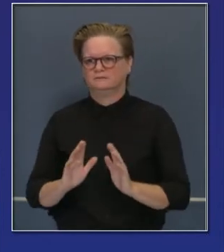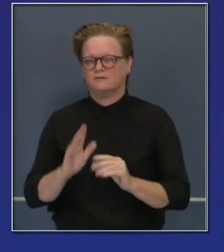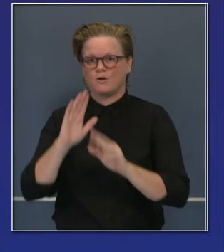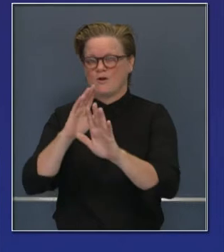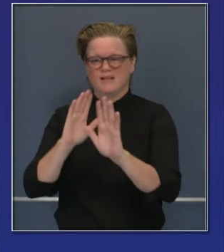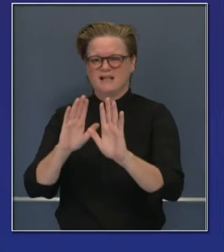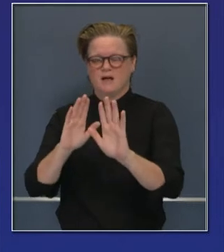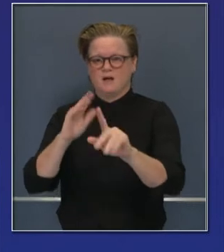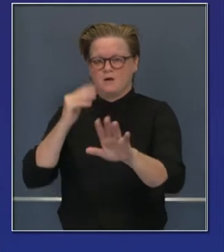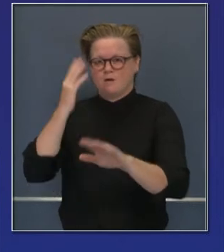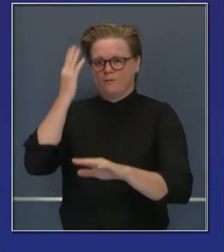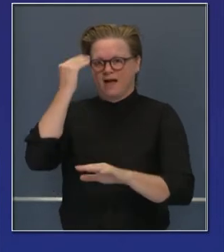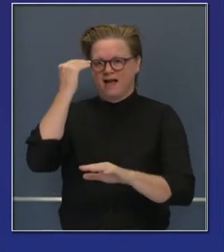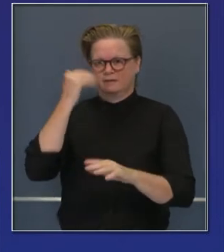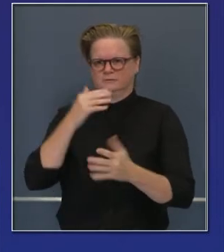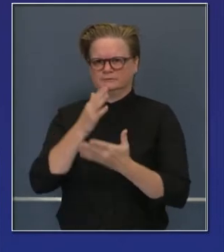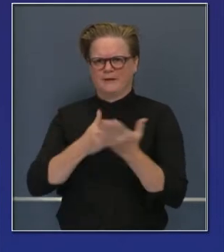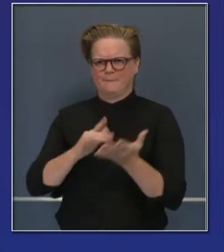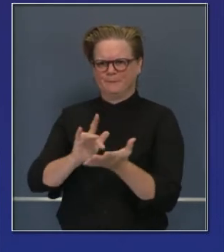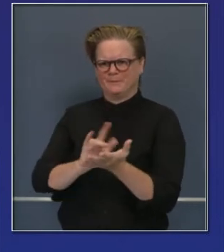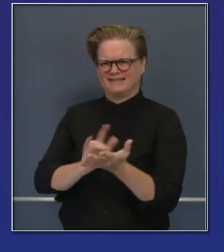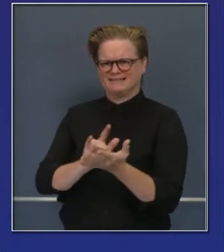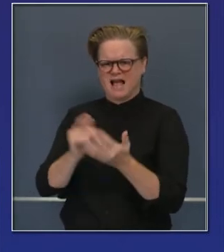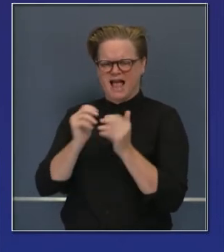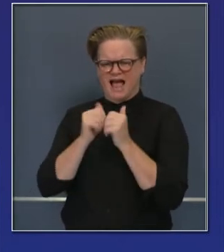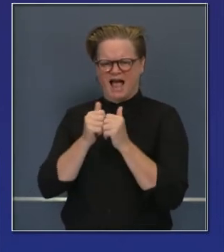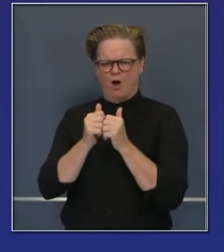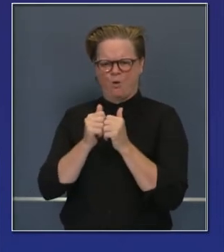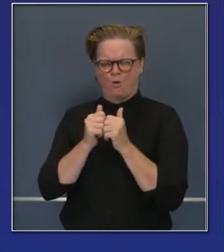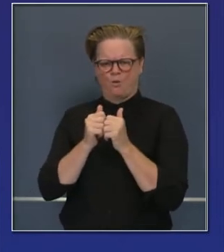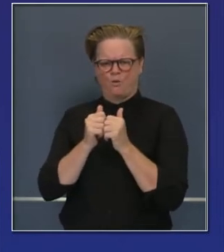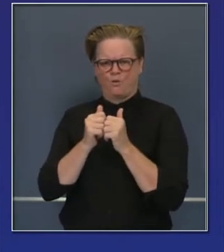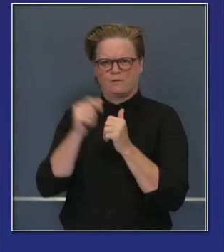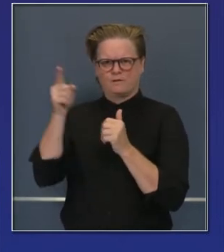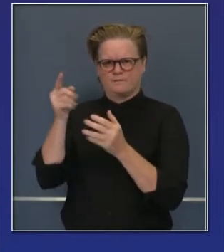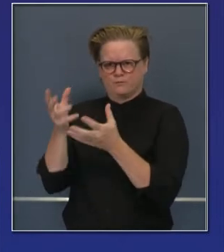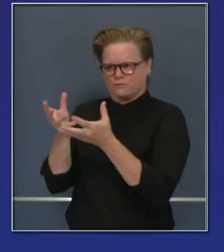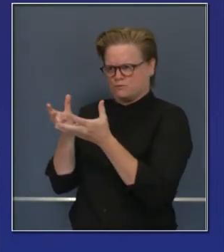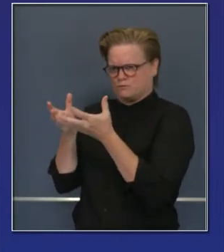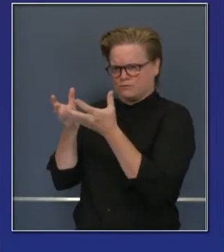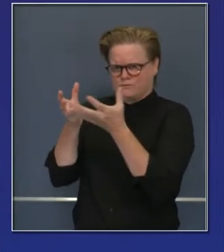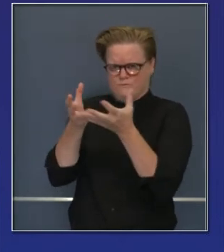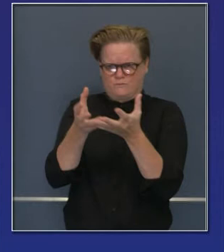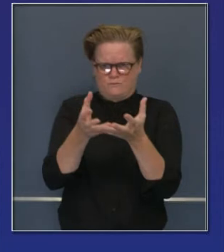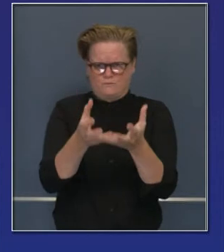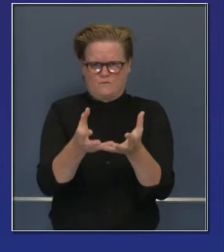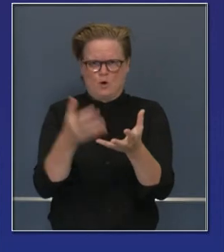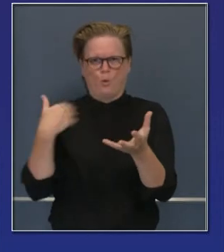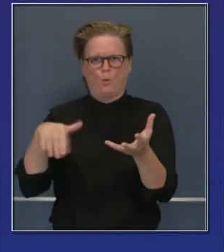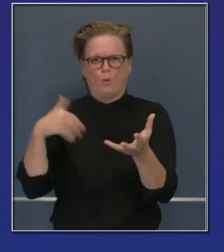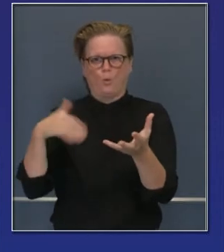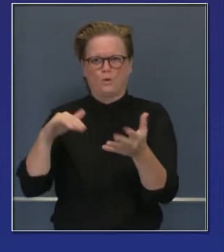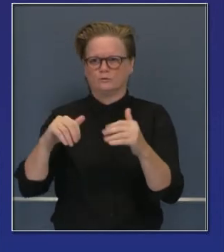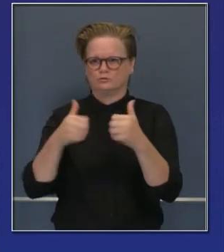que hacen la distribución y transporte de la vacuna sumamente difícil.